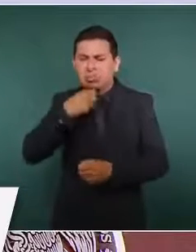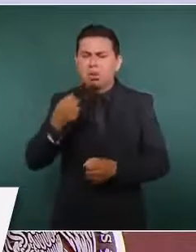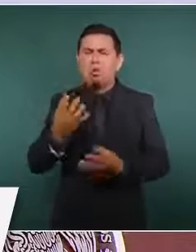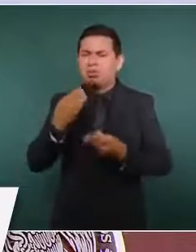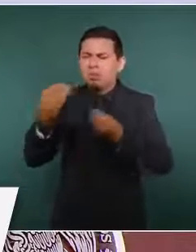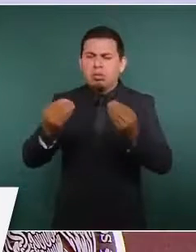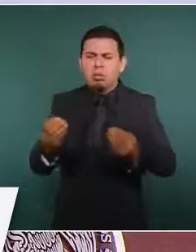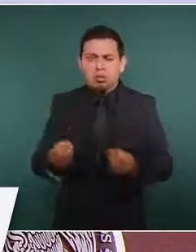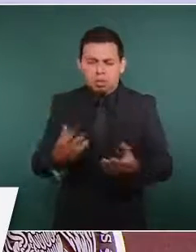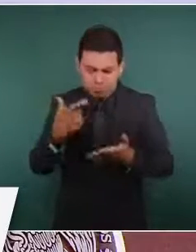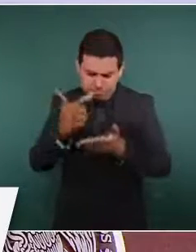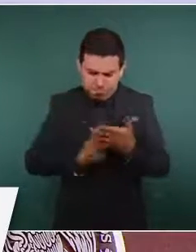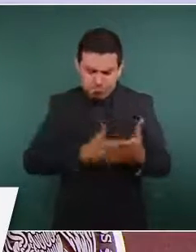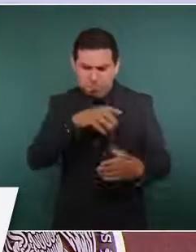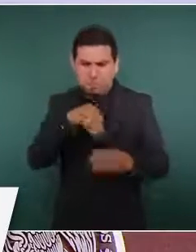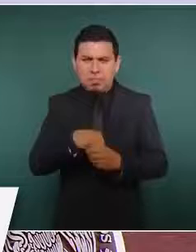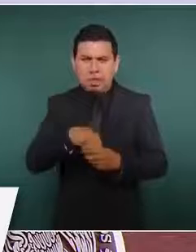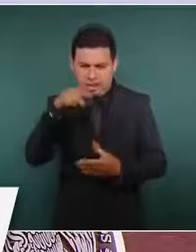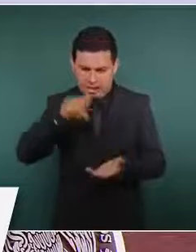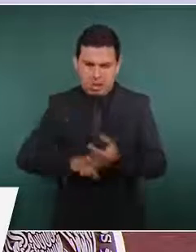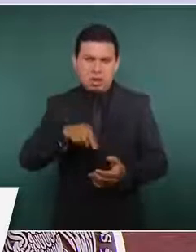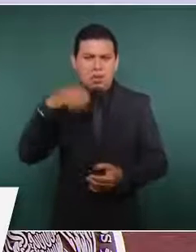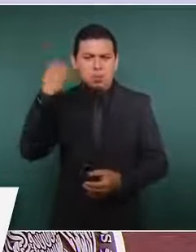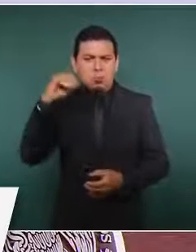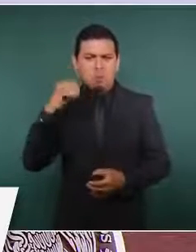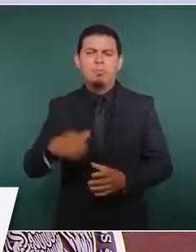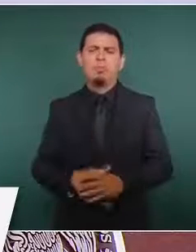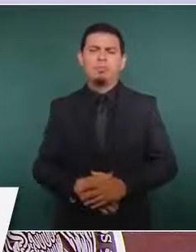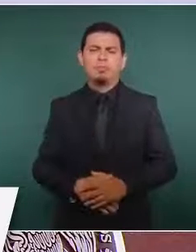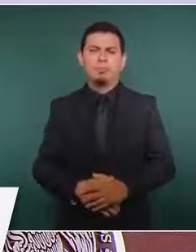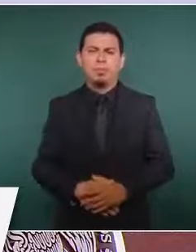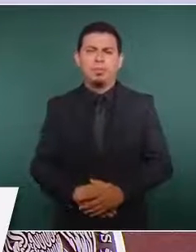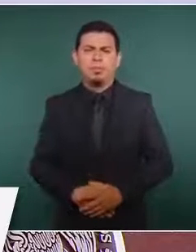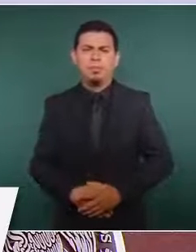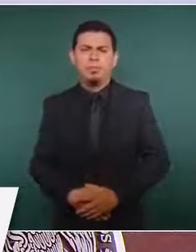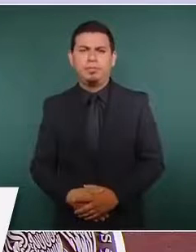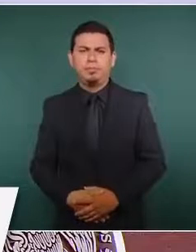Oaxaca, ancianos respetables,